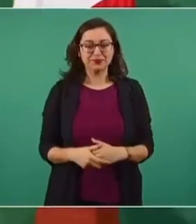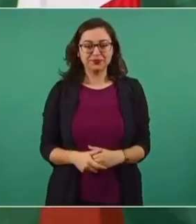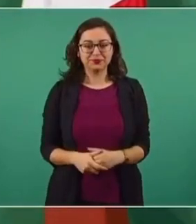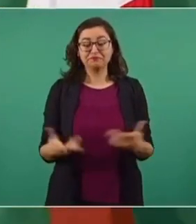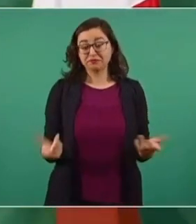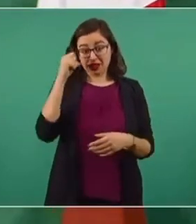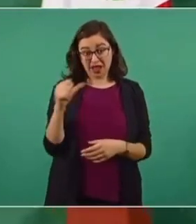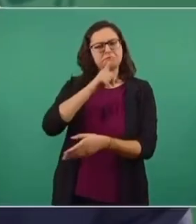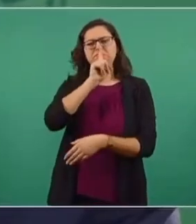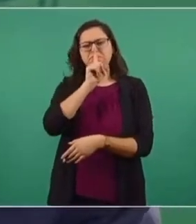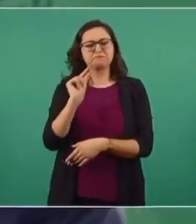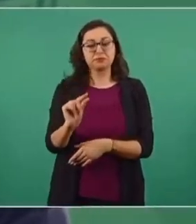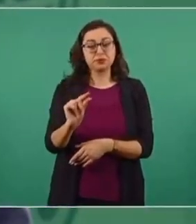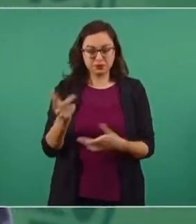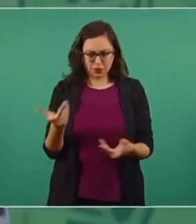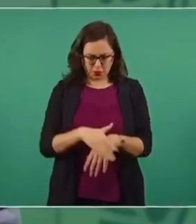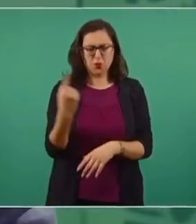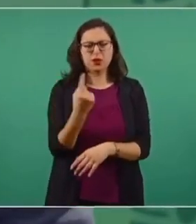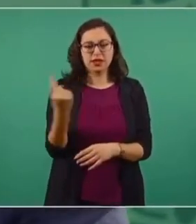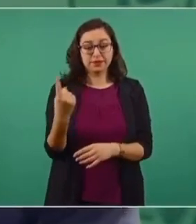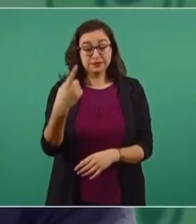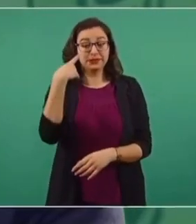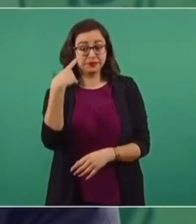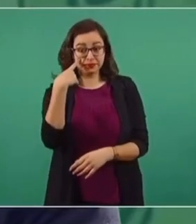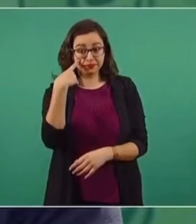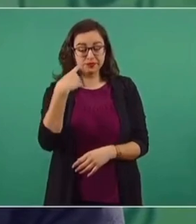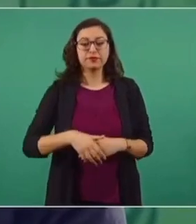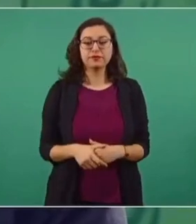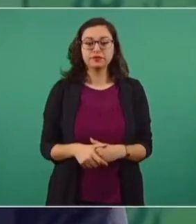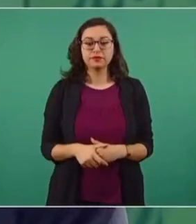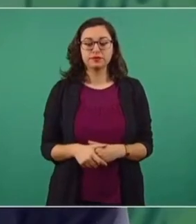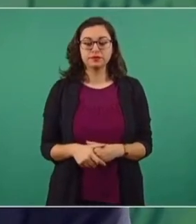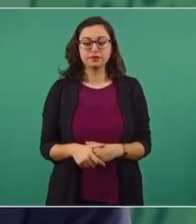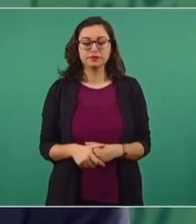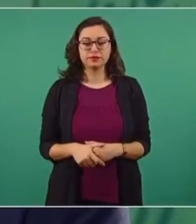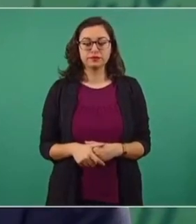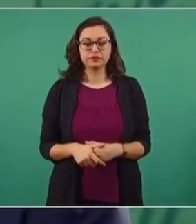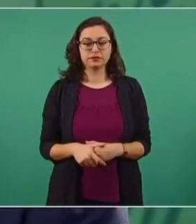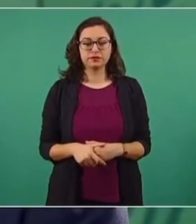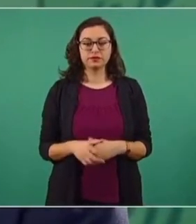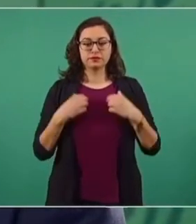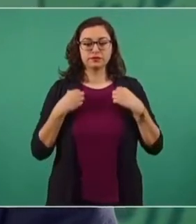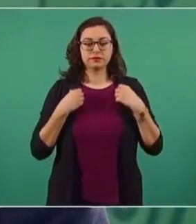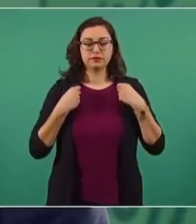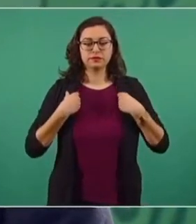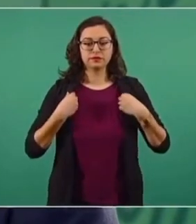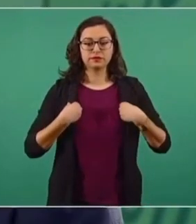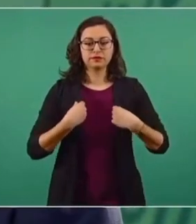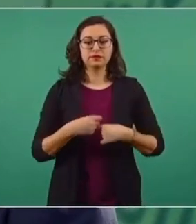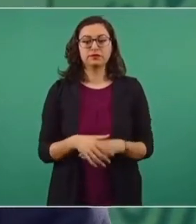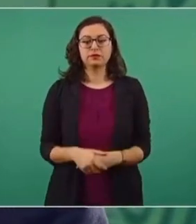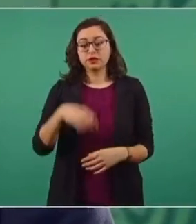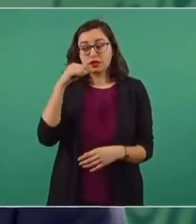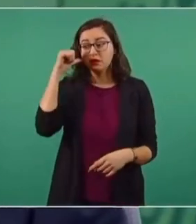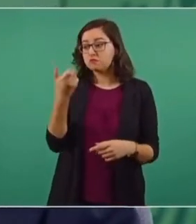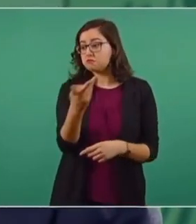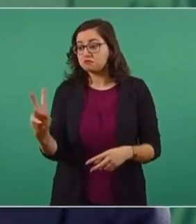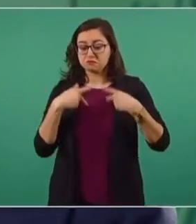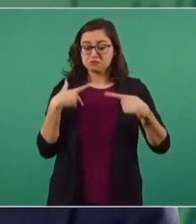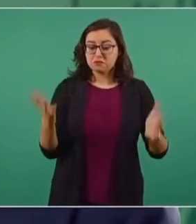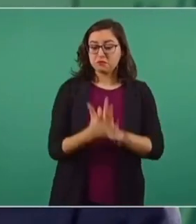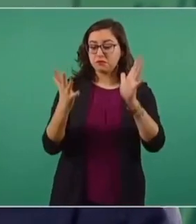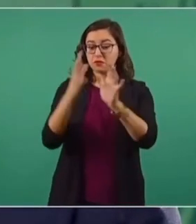importantísimo. Las elecciones de ayer fueron libres, limpias,